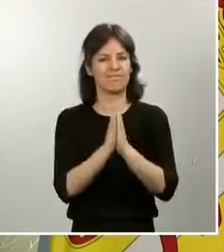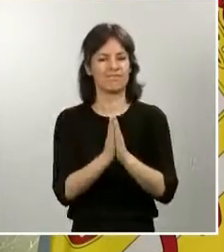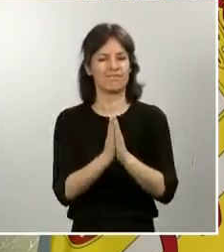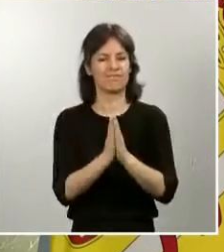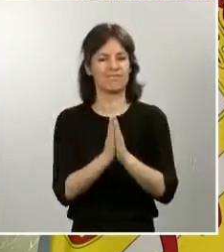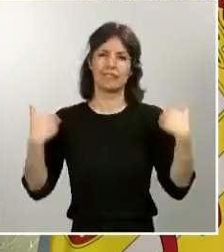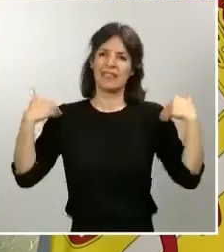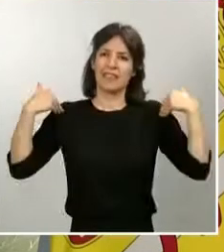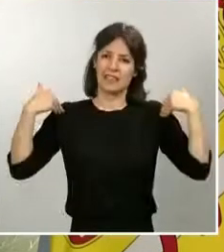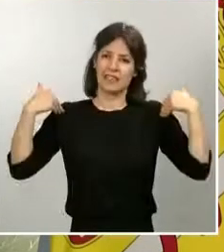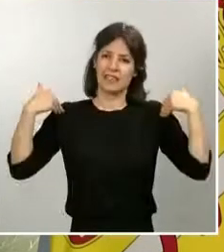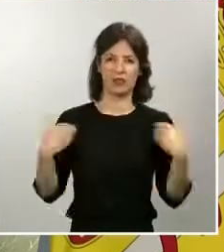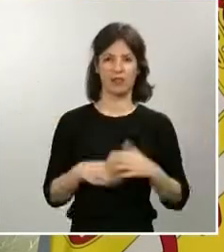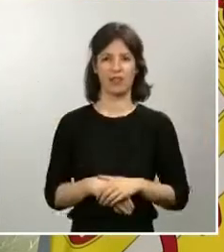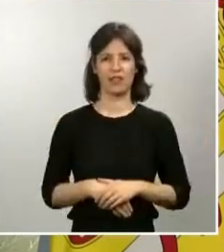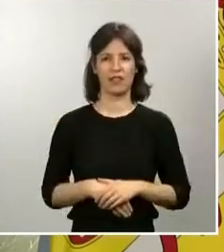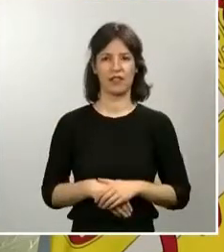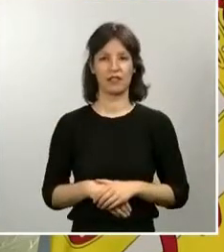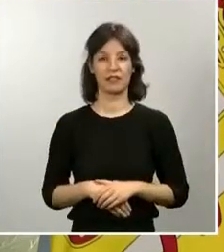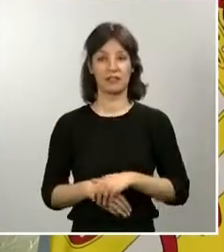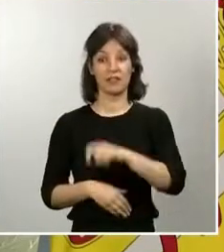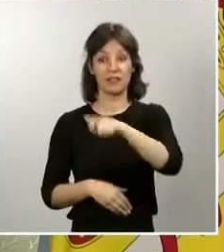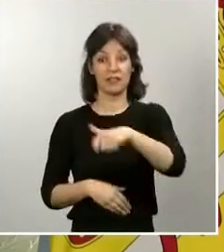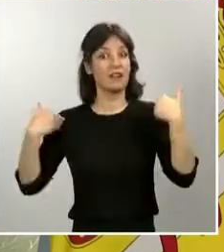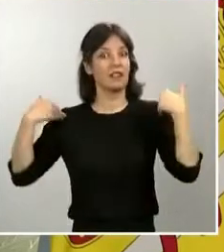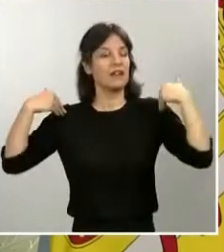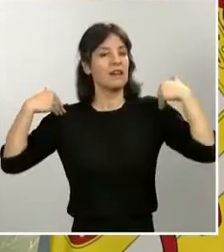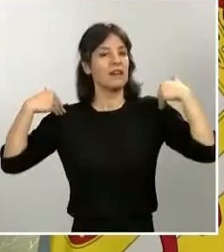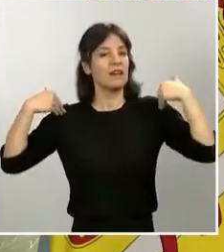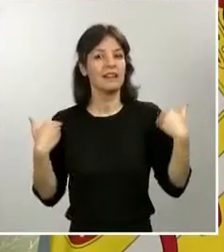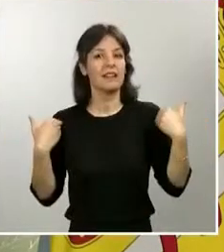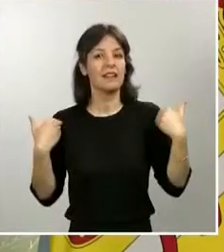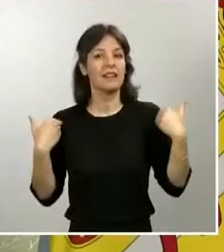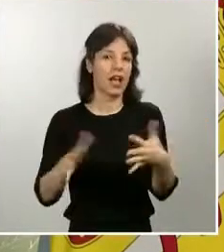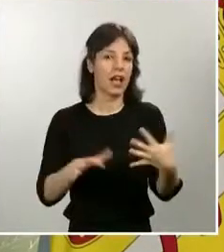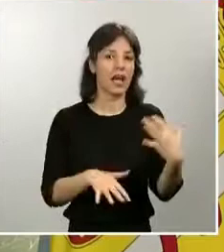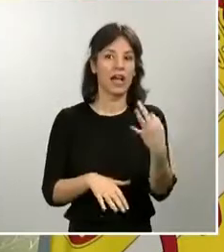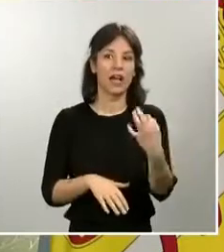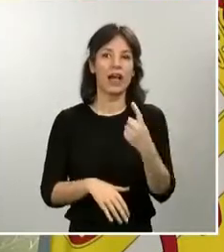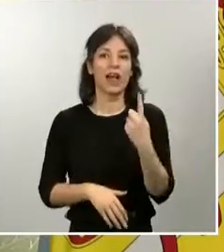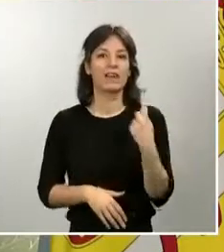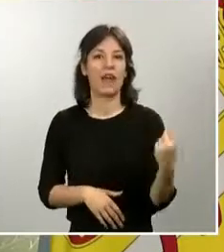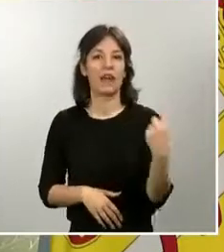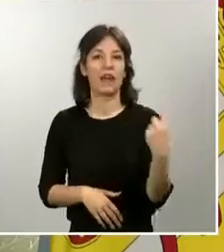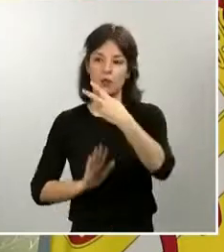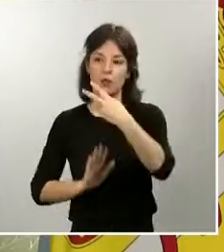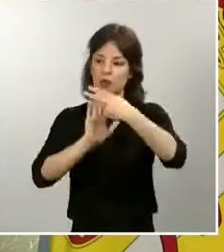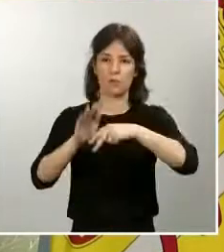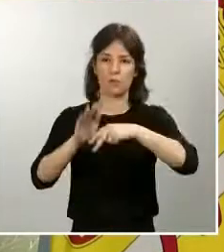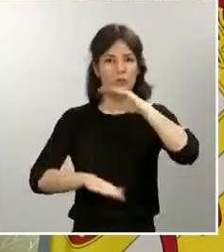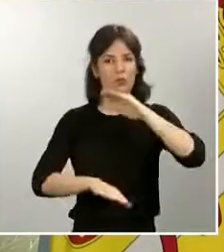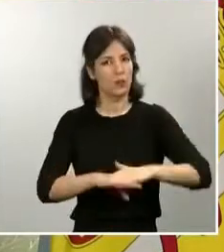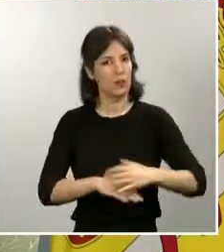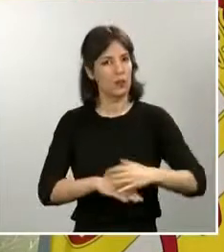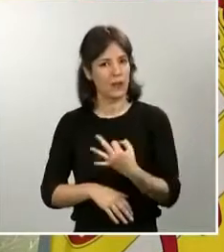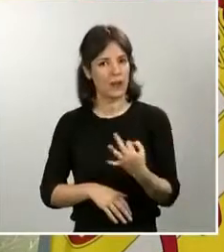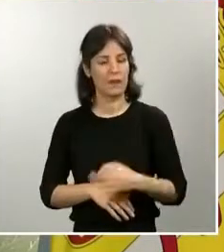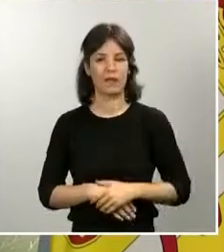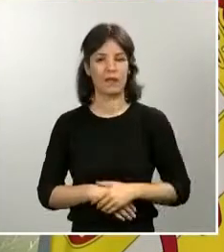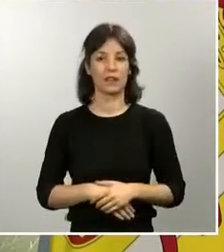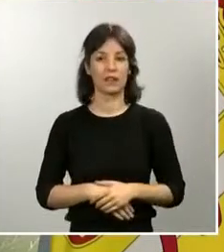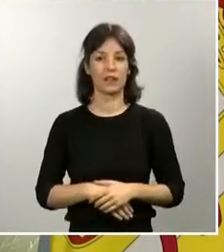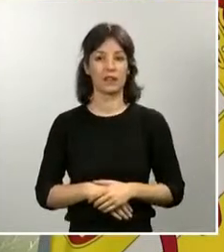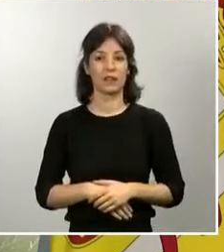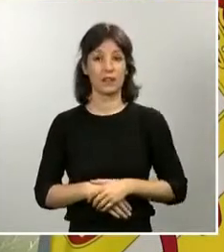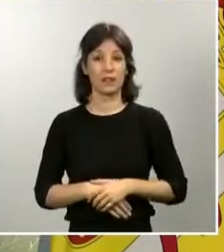responsabilidad que se tiene que traducir en el cumplimiento individual de las normas, en animar y dar apoyo y fuerza a los que nos